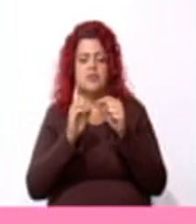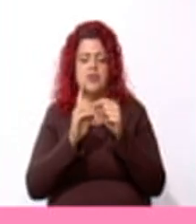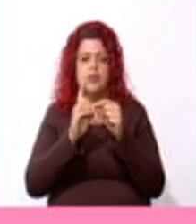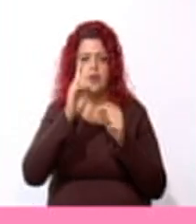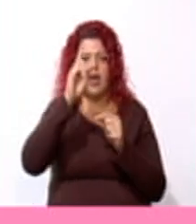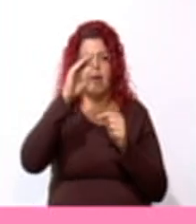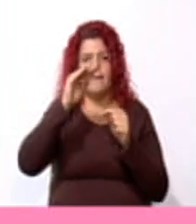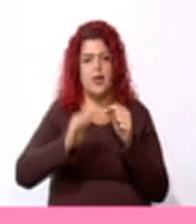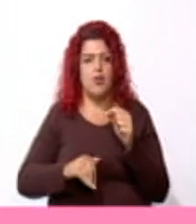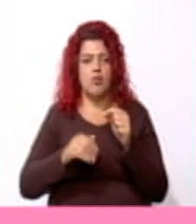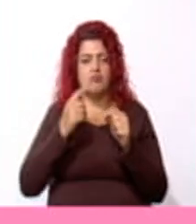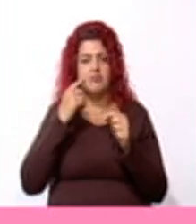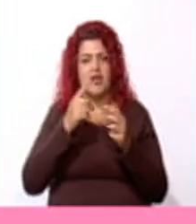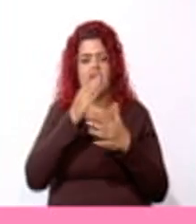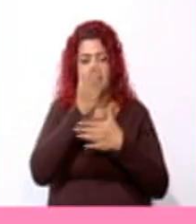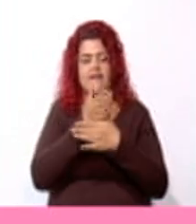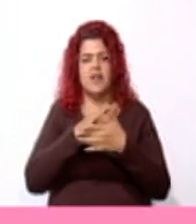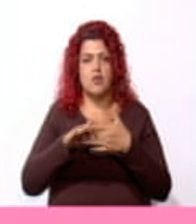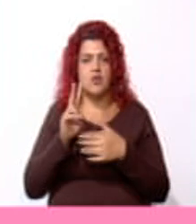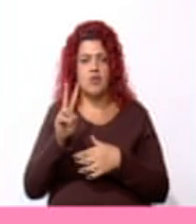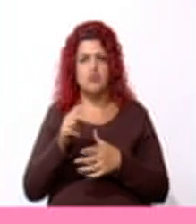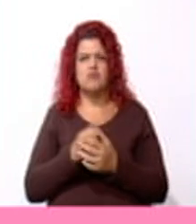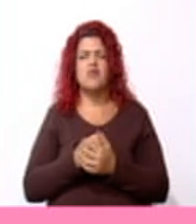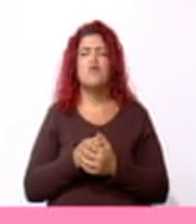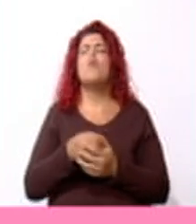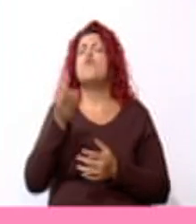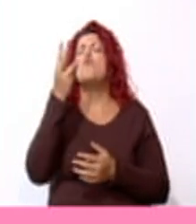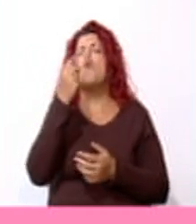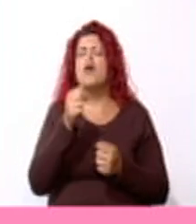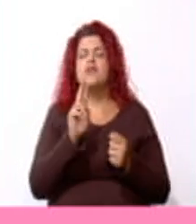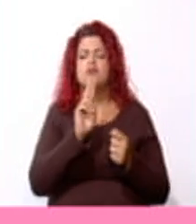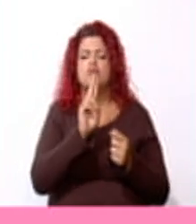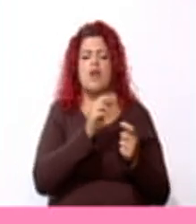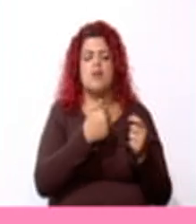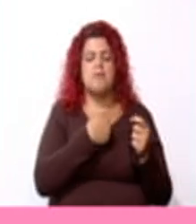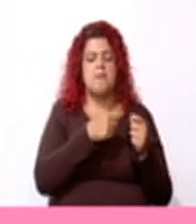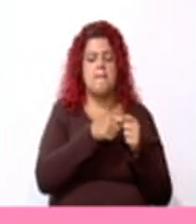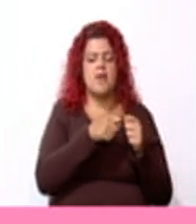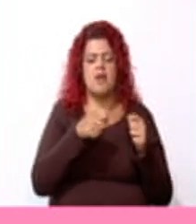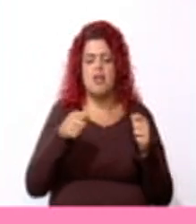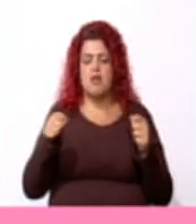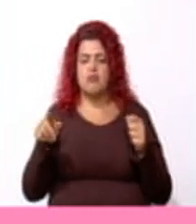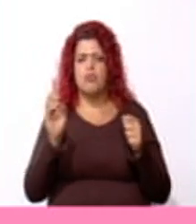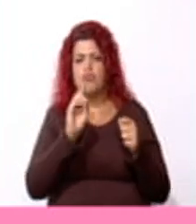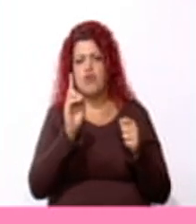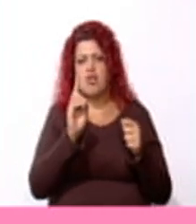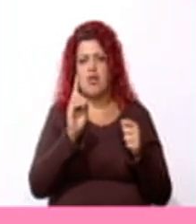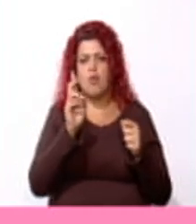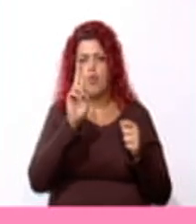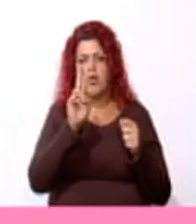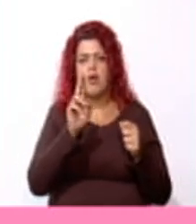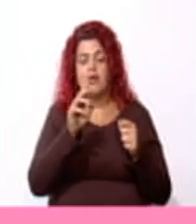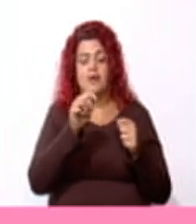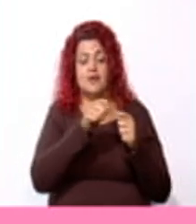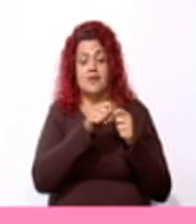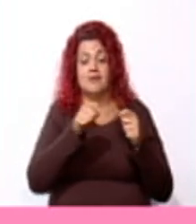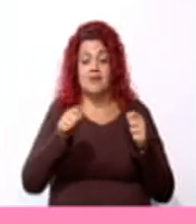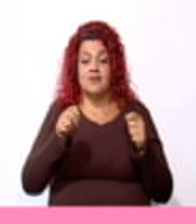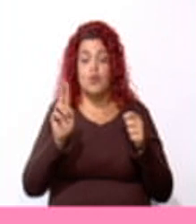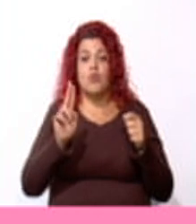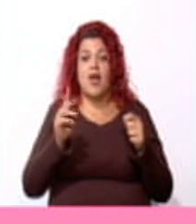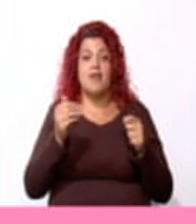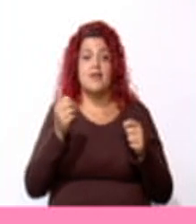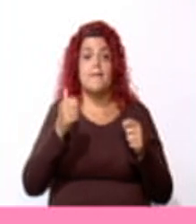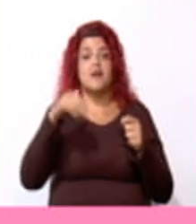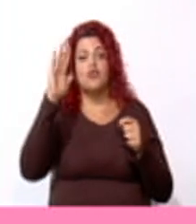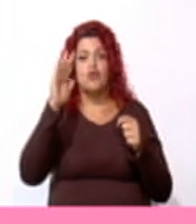¿cuántas unidades mide la diagonal mayor? Muy bien. 6 unidades. ¿Y cuántas unidades